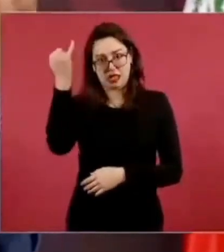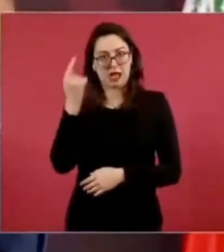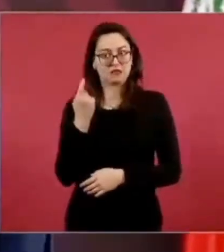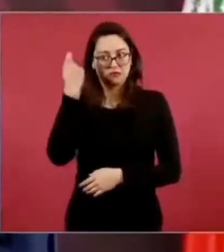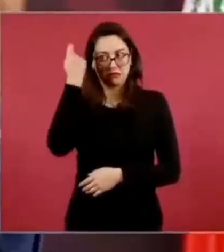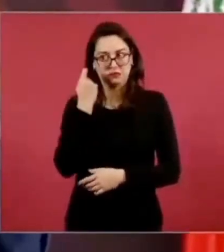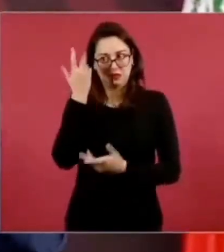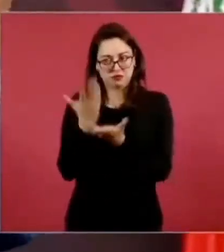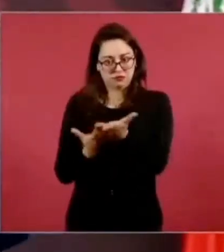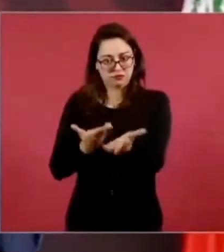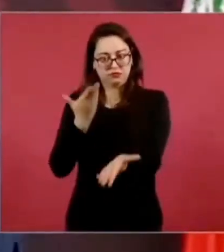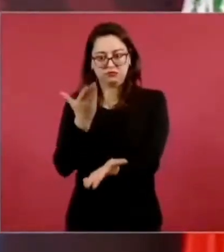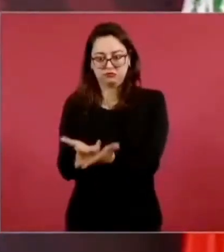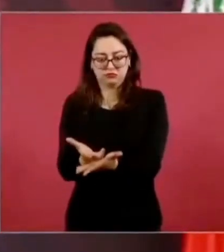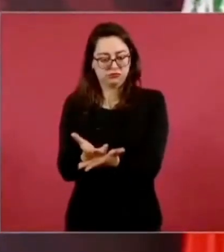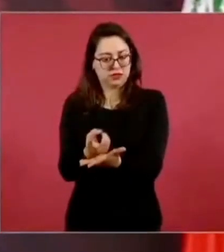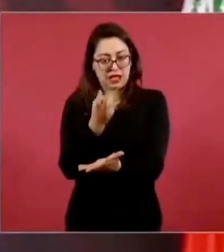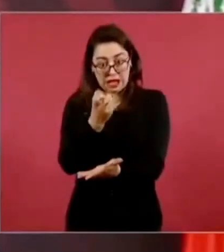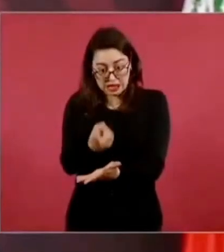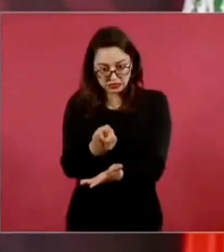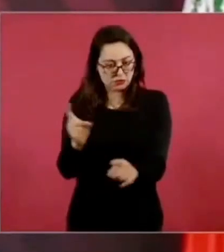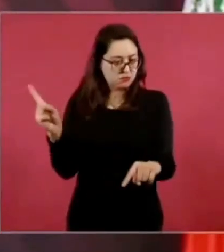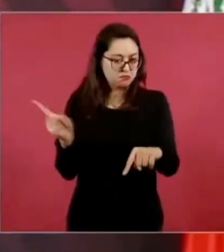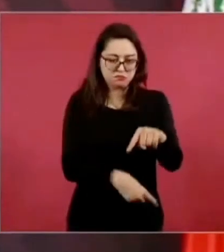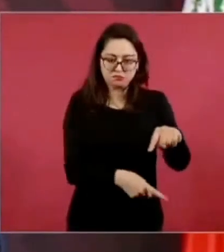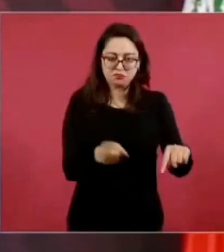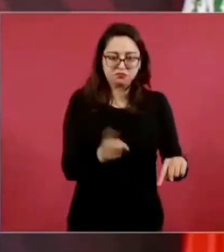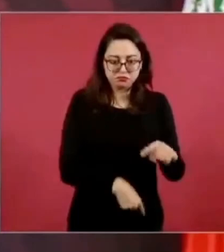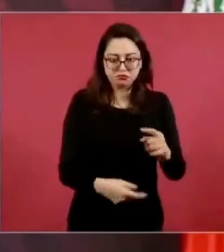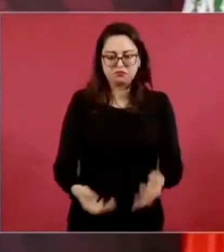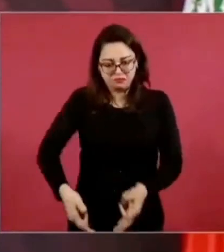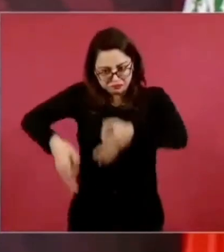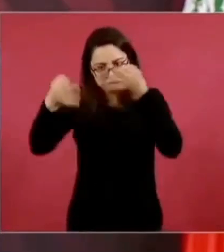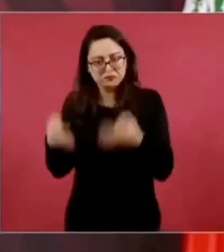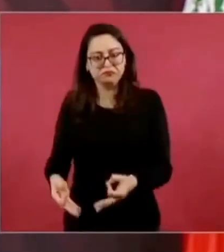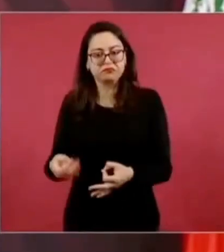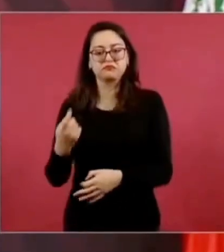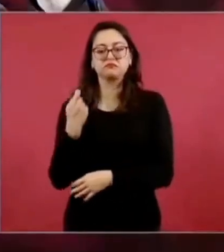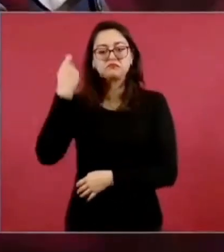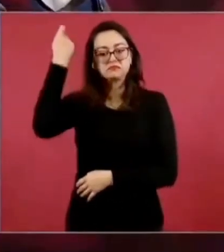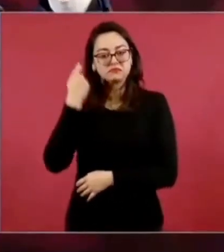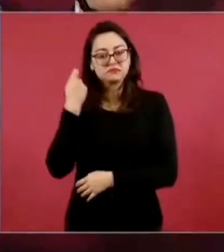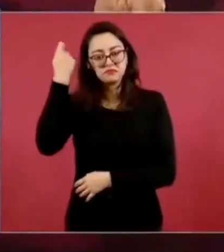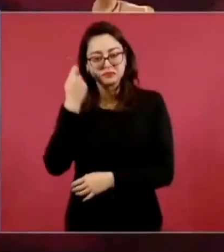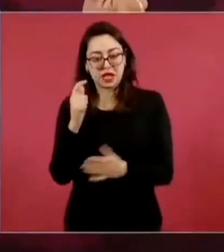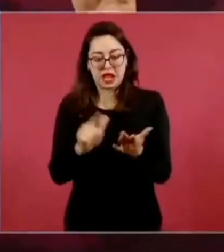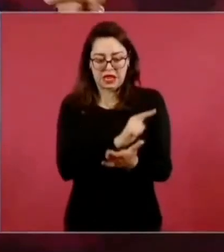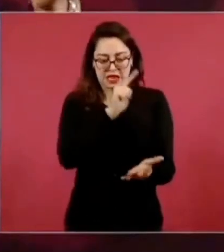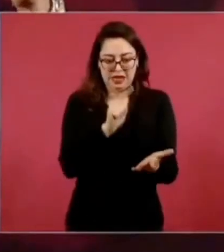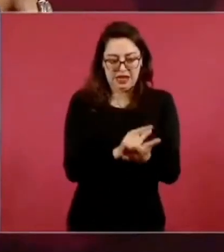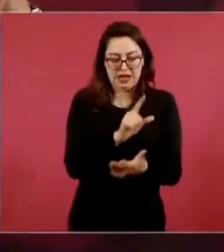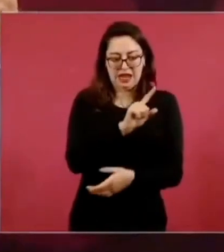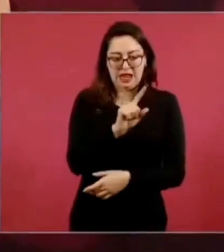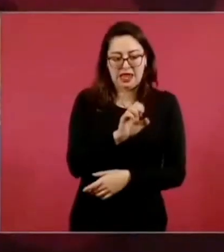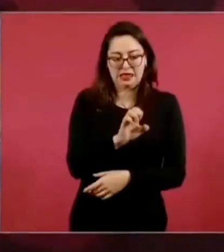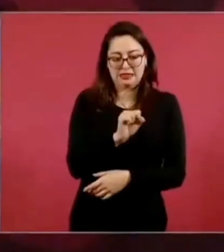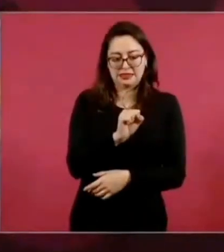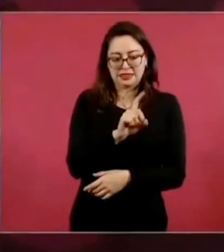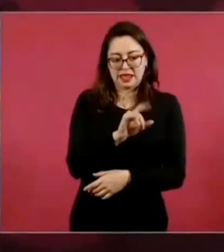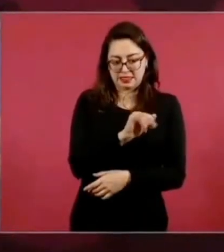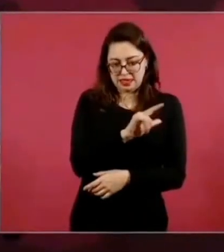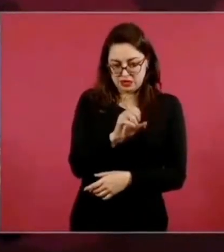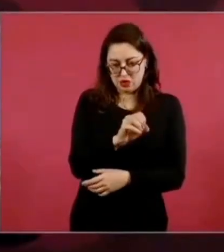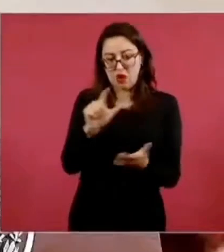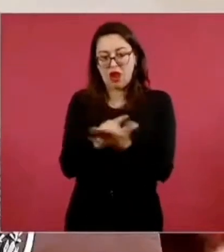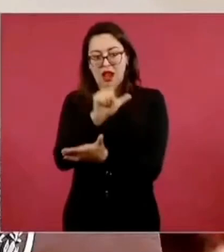de esas leyes la ley Cedillo en pensiones y la ley Calderón